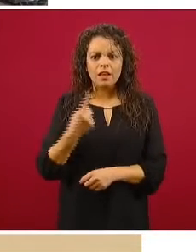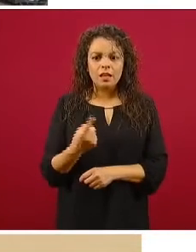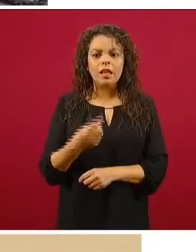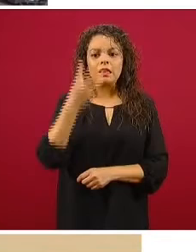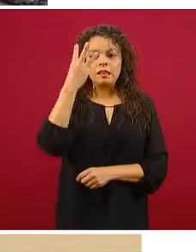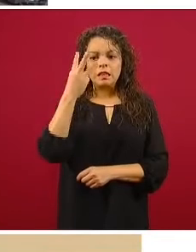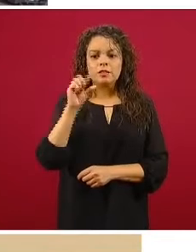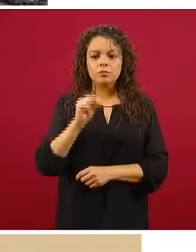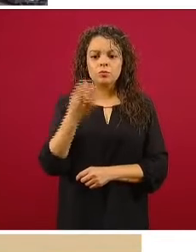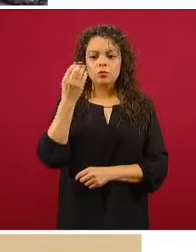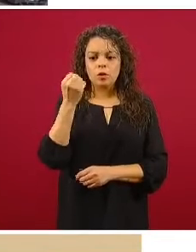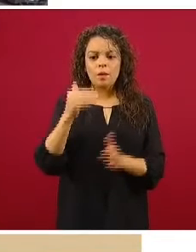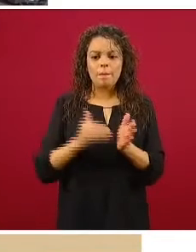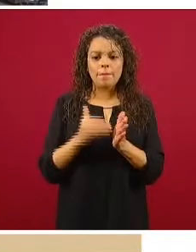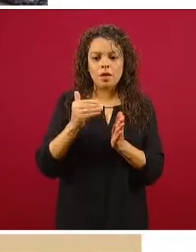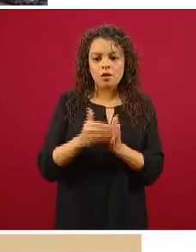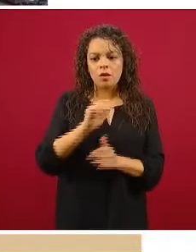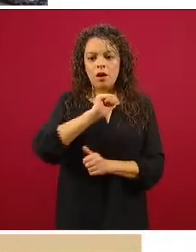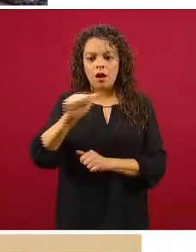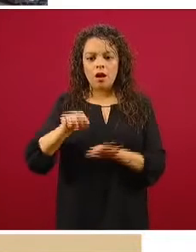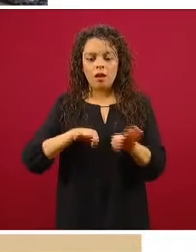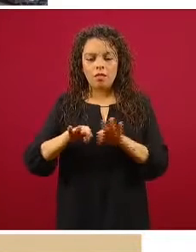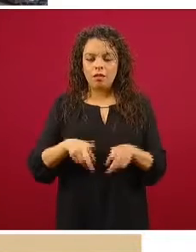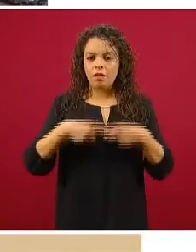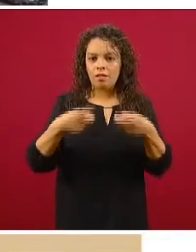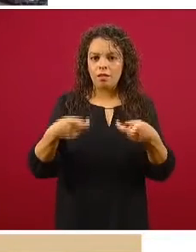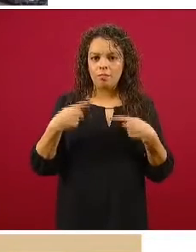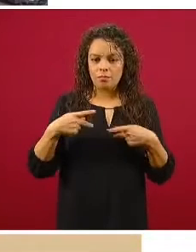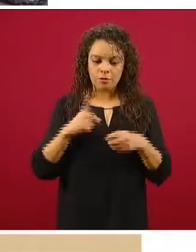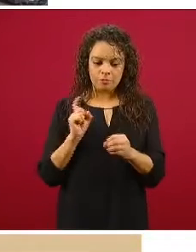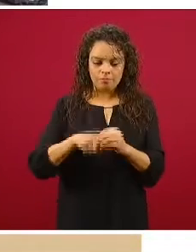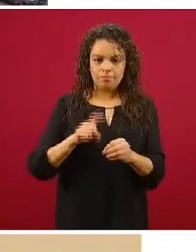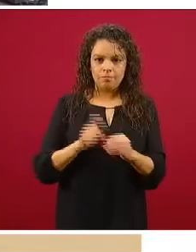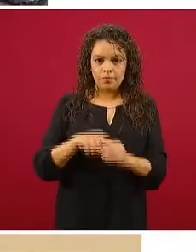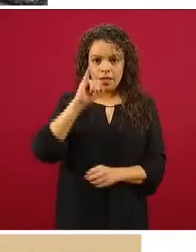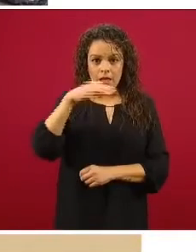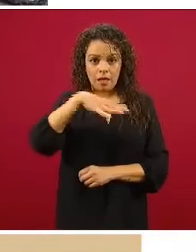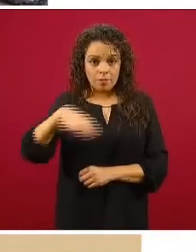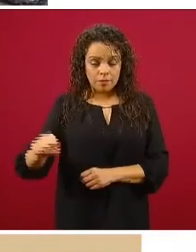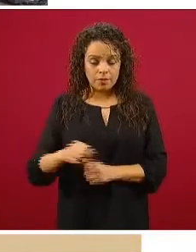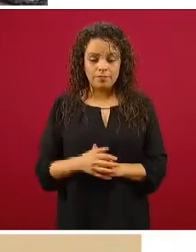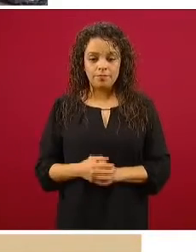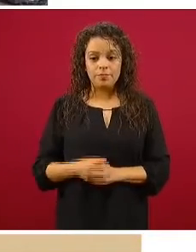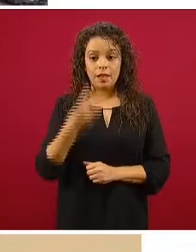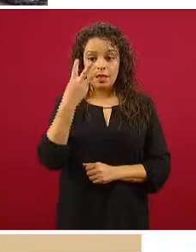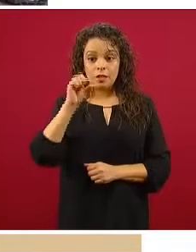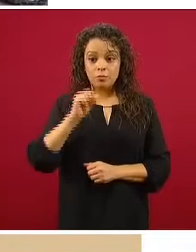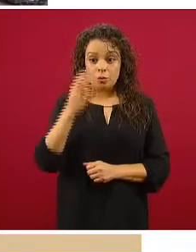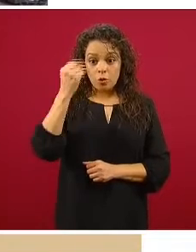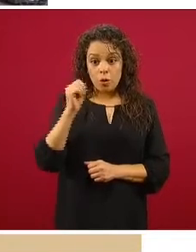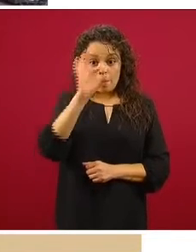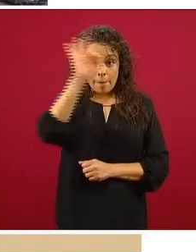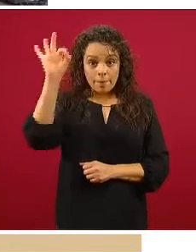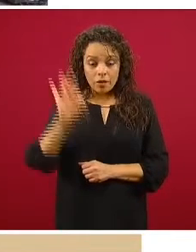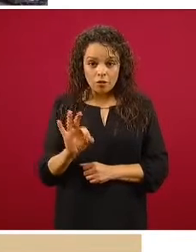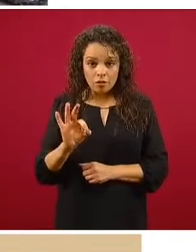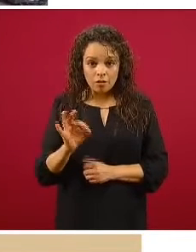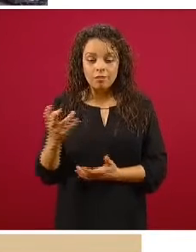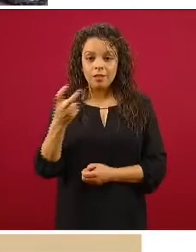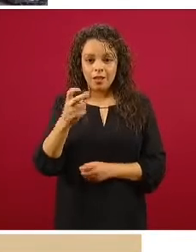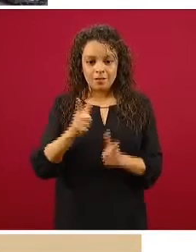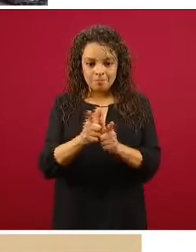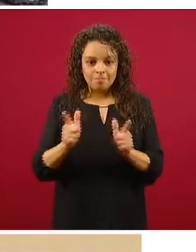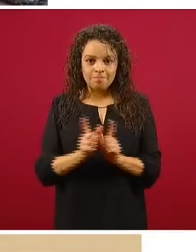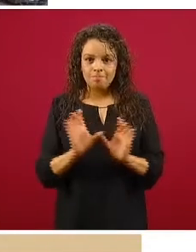empleos. De los 20 millones de empleos que tiene registrados el Seguro Social, 3.9 millones están en este sector